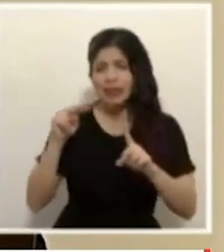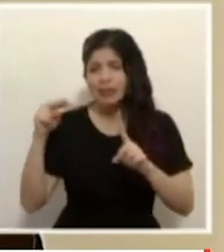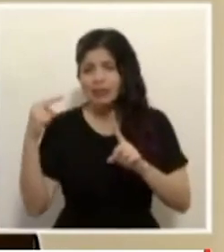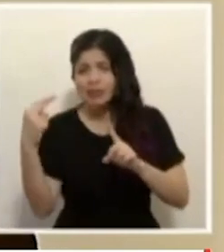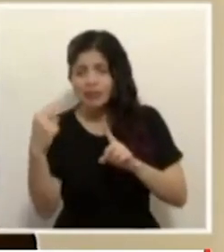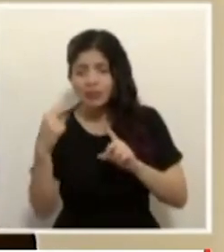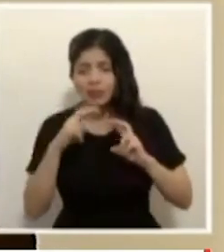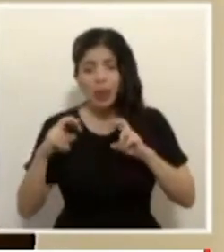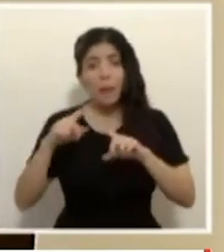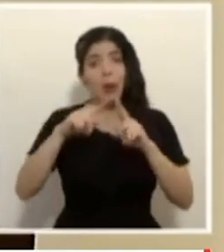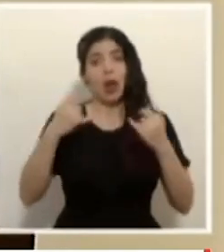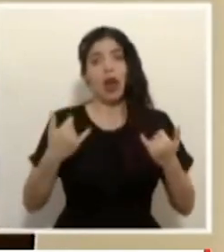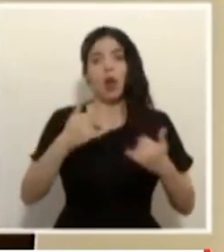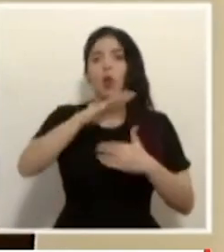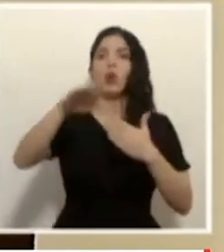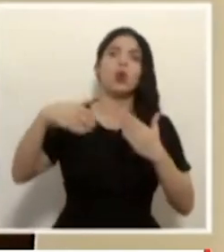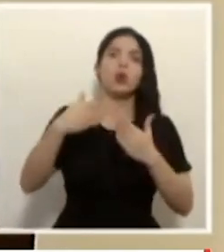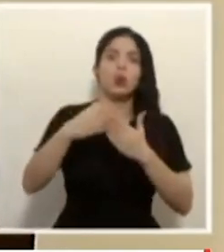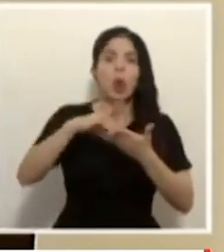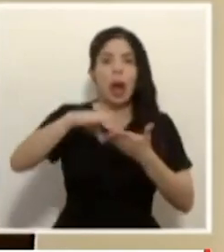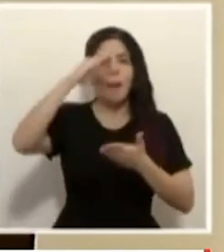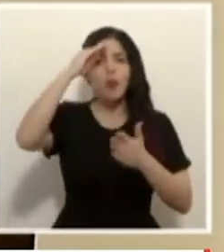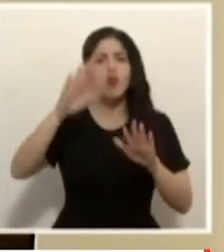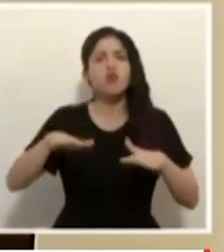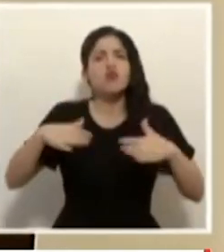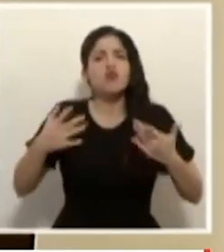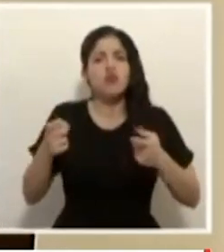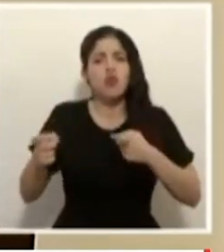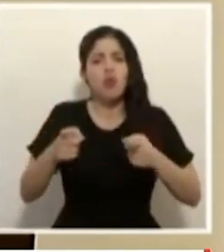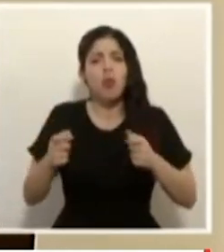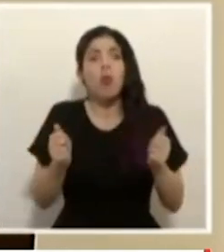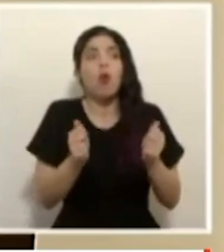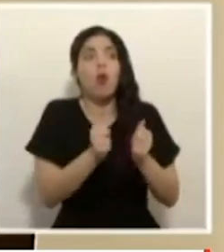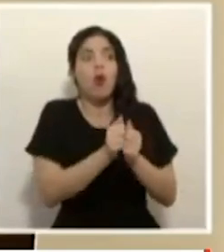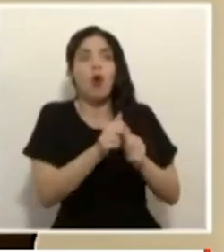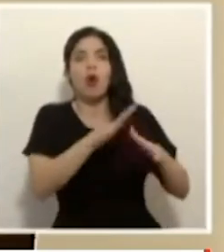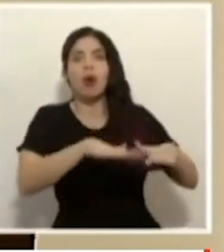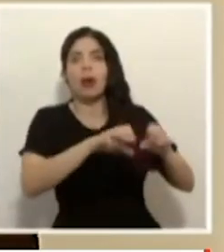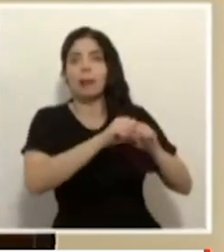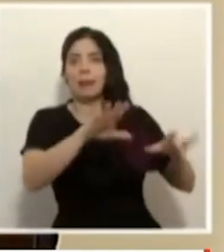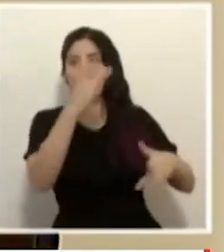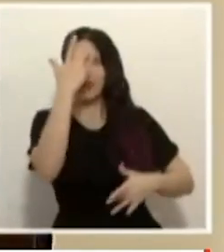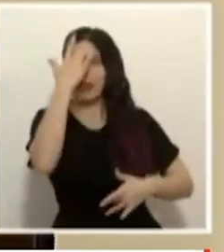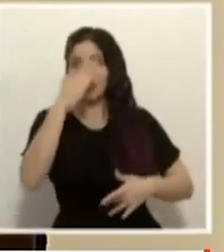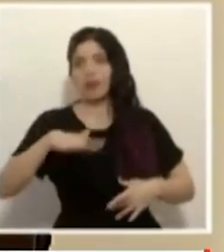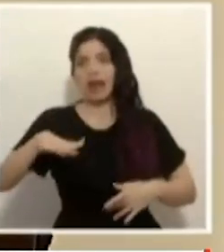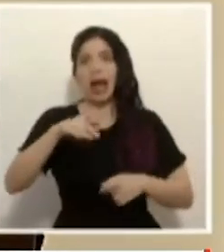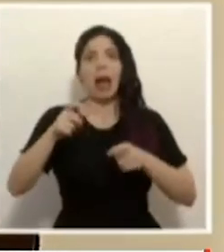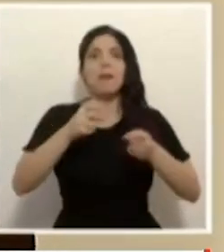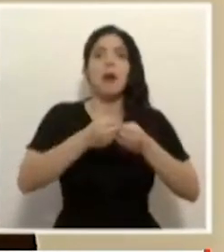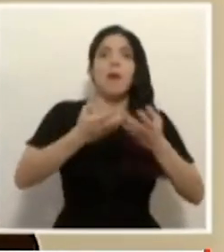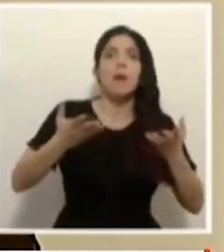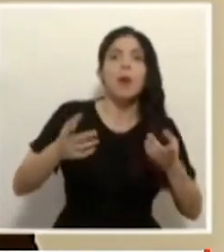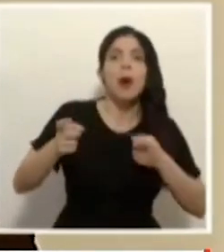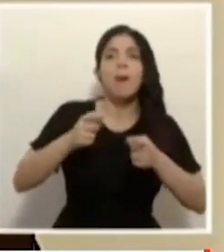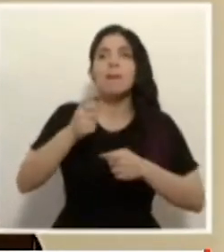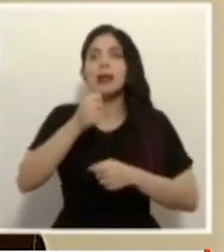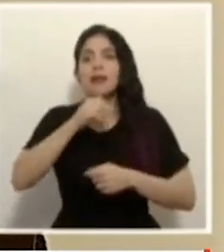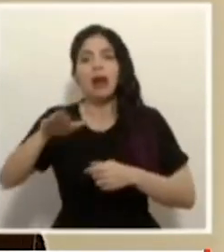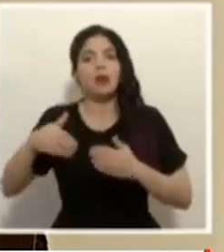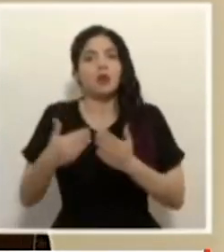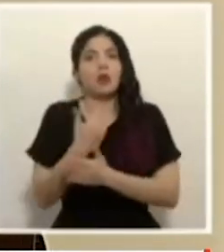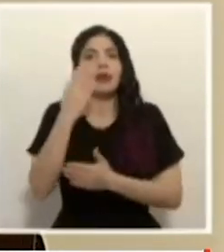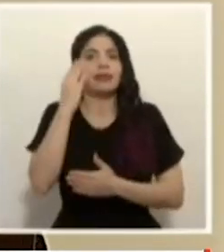estamos aprendiendo a administrar en pandemia. Esto es nuevo para absolutamente todos, administradores públicos y administradores privados,